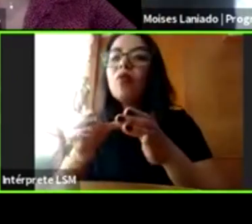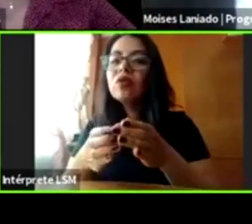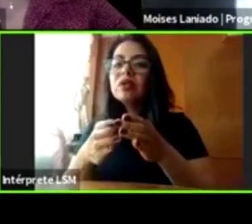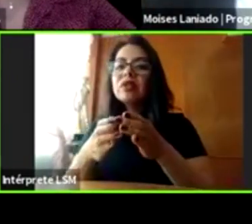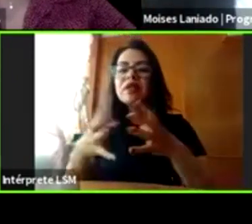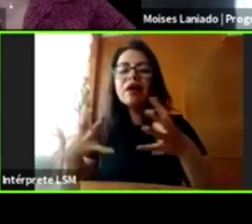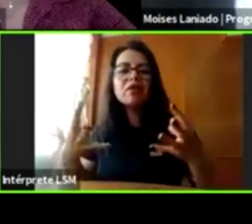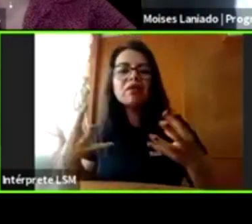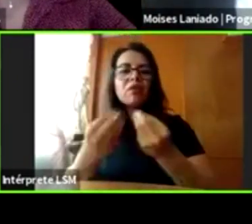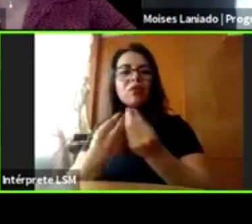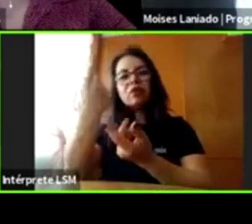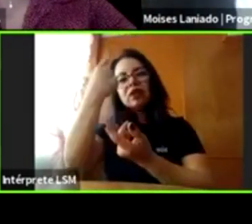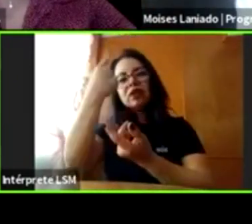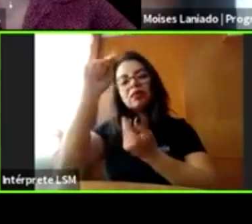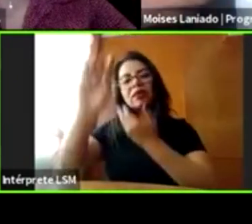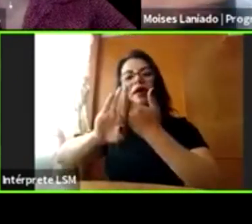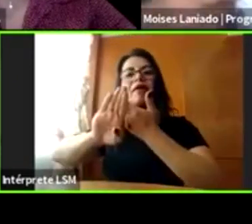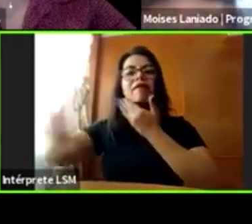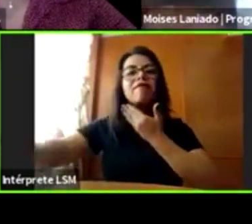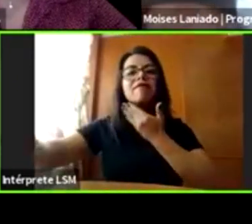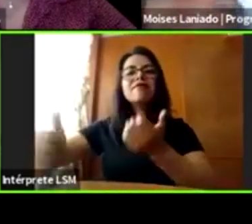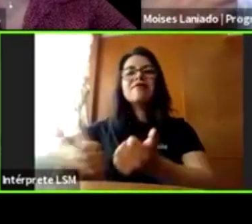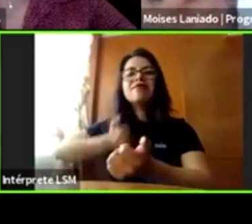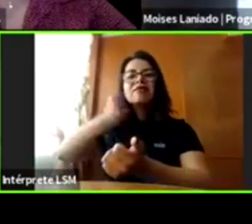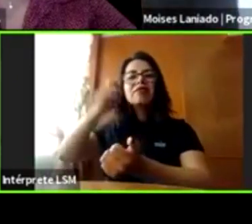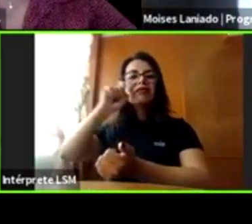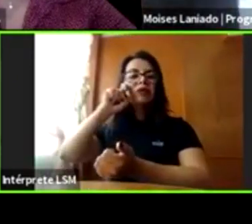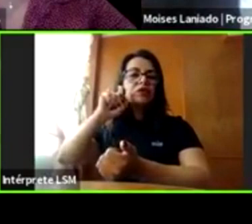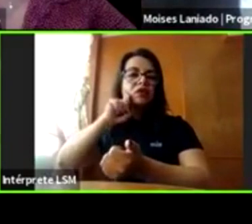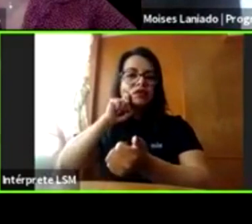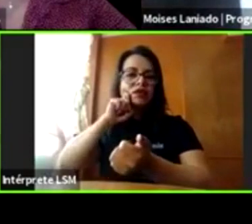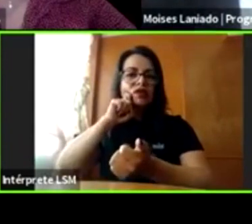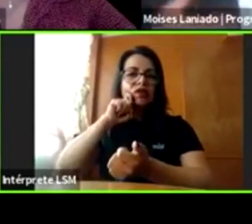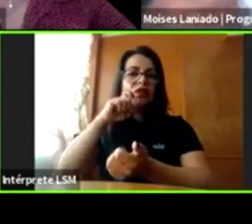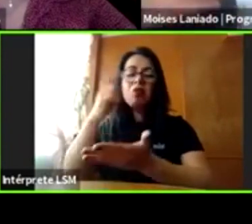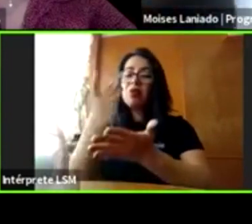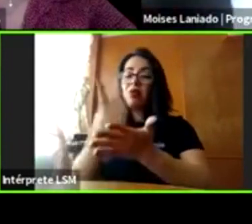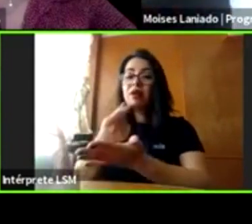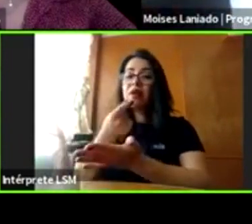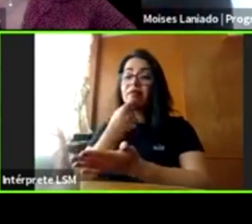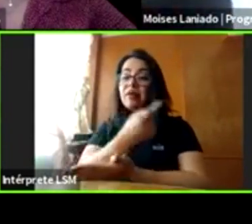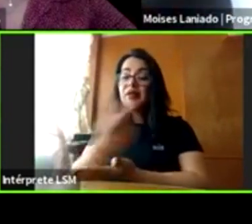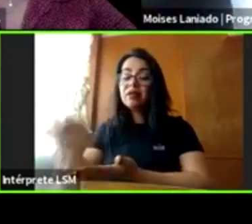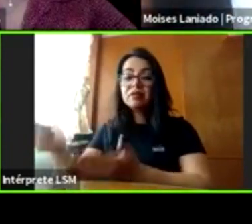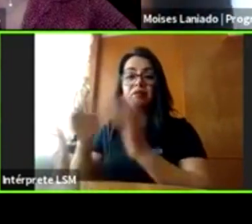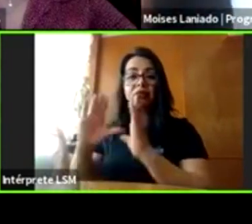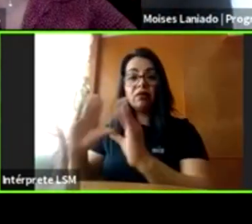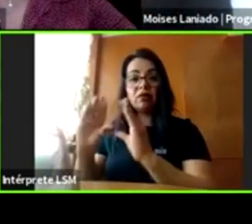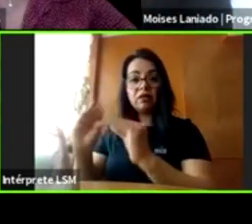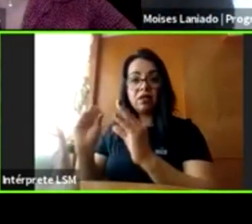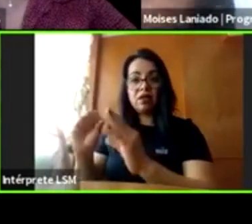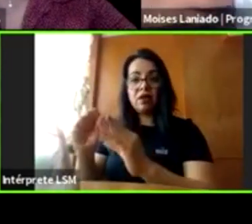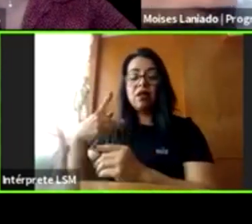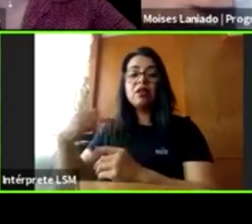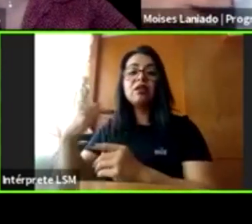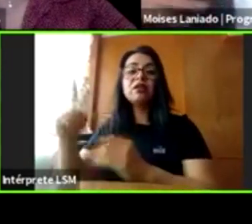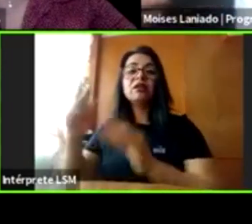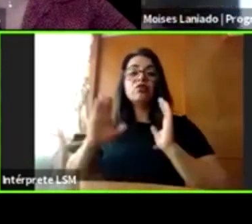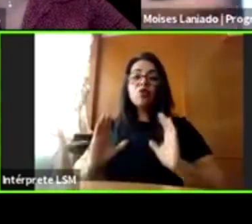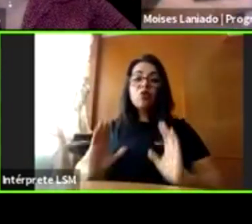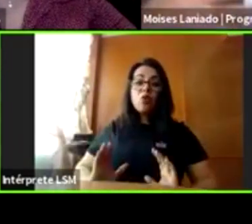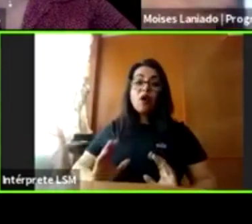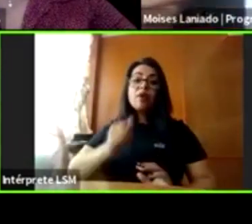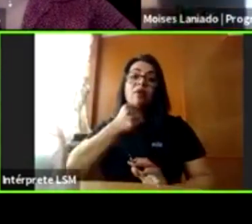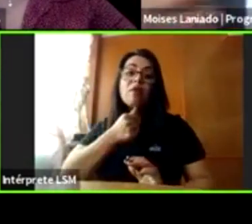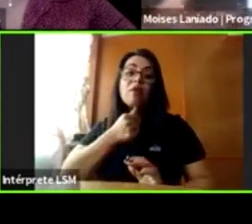evitar que suceda el abuso. No es suficiente con enseñar a los niños lo que son las partes privadas a decir no y esto, sino que